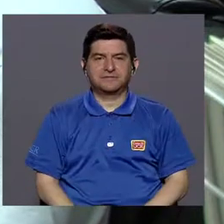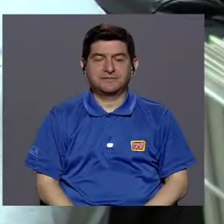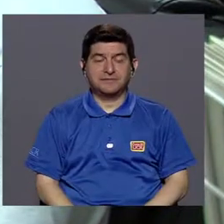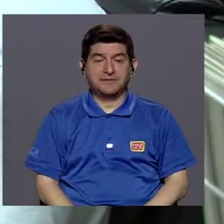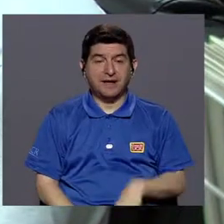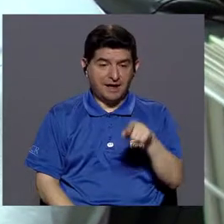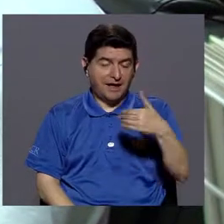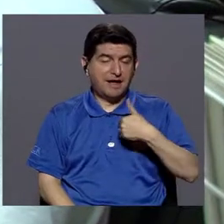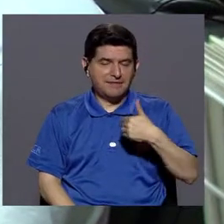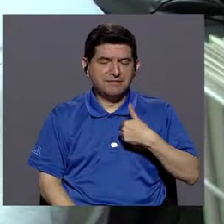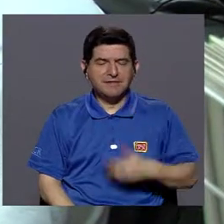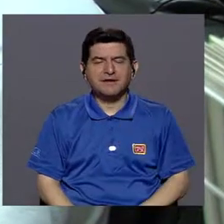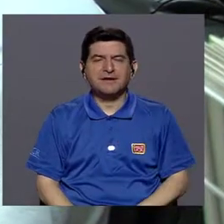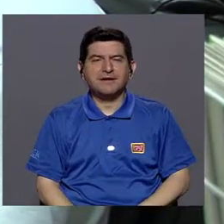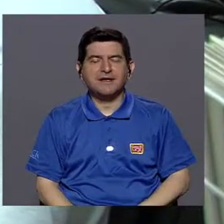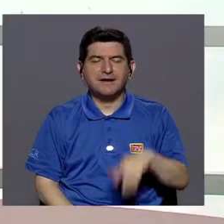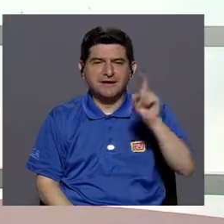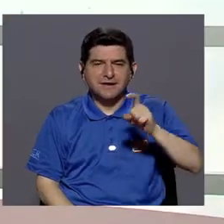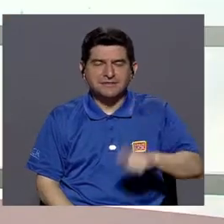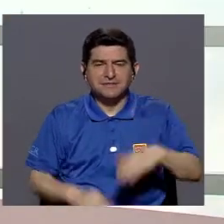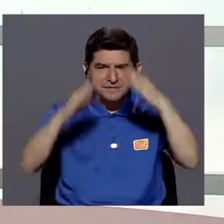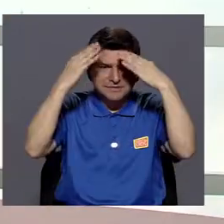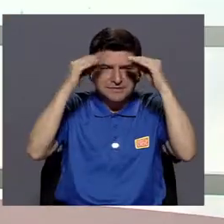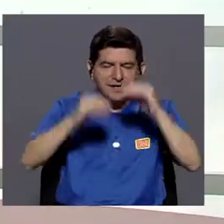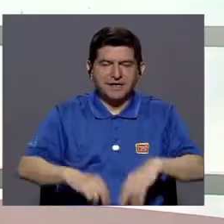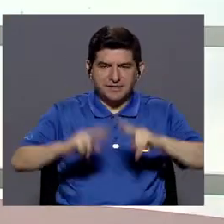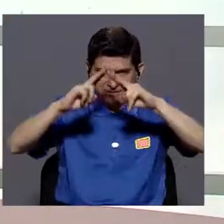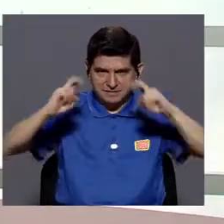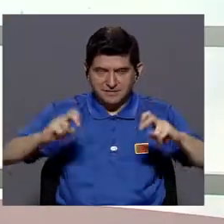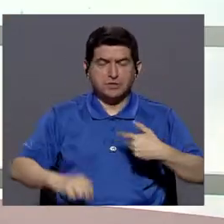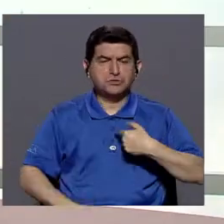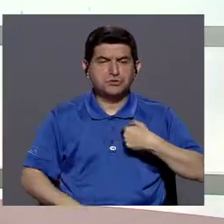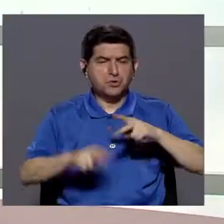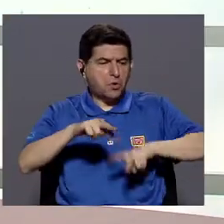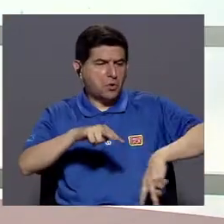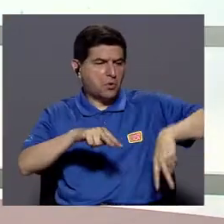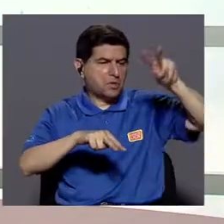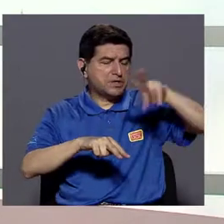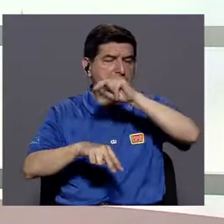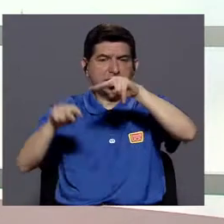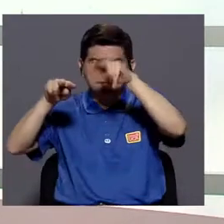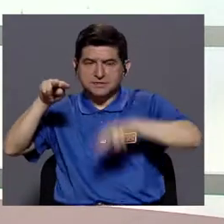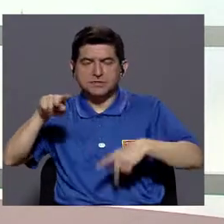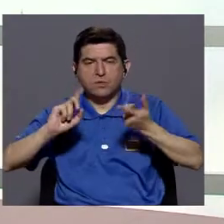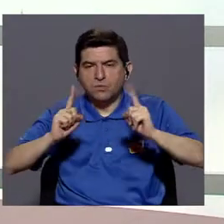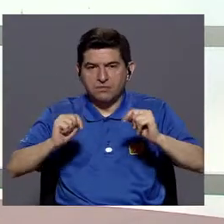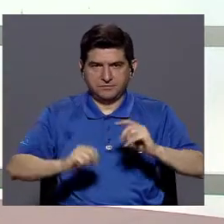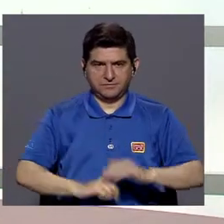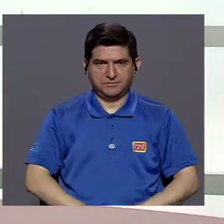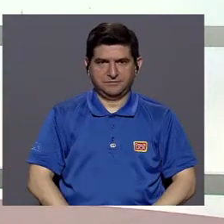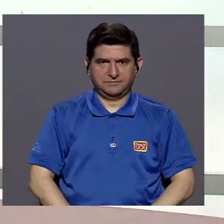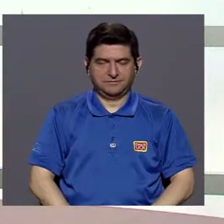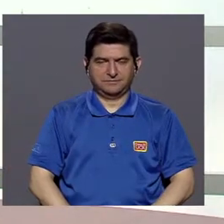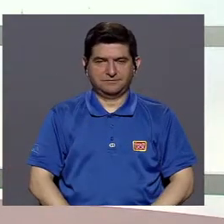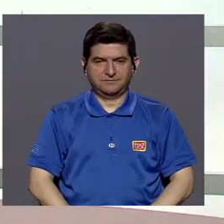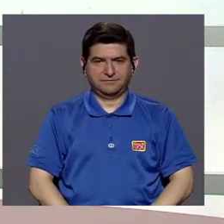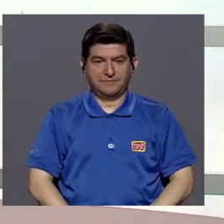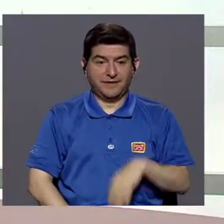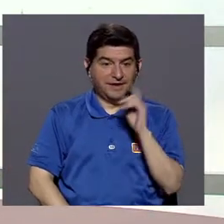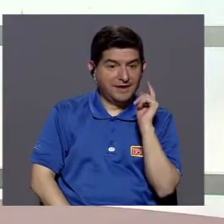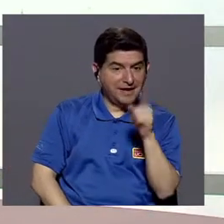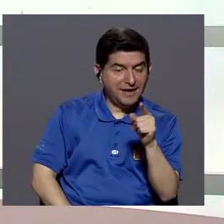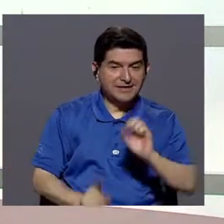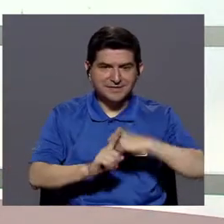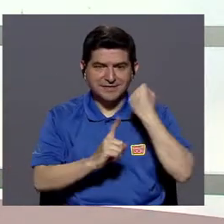tenga más elementos de juicio y diga, bueno, sí, yo tengo estas ventajas y estas posibles desventajas. Entonces, eso es